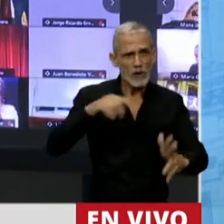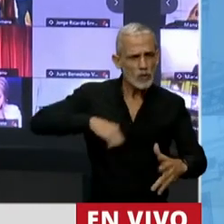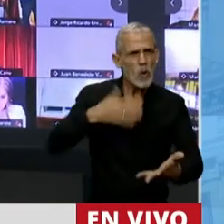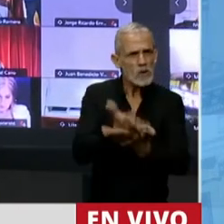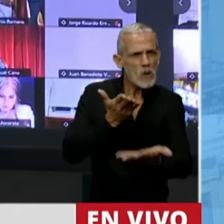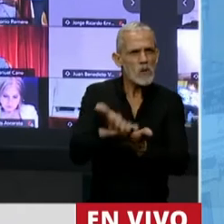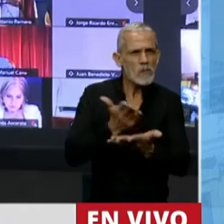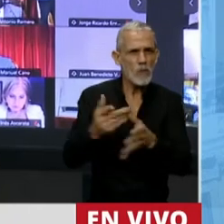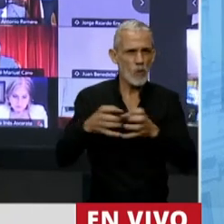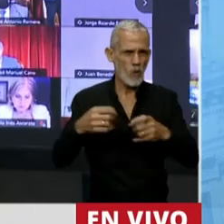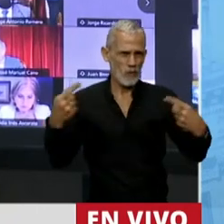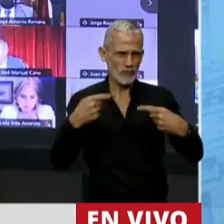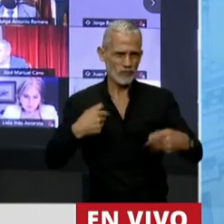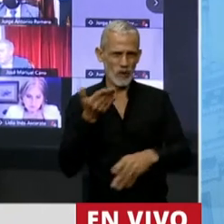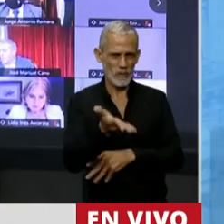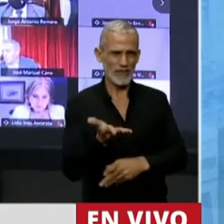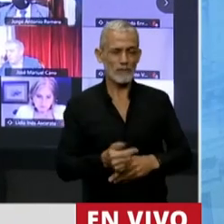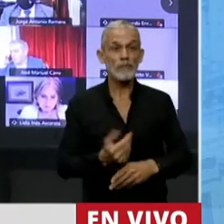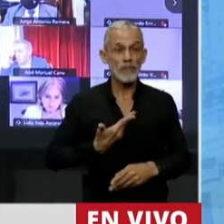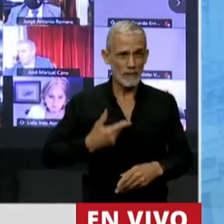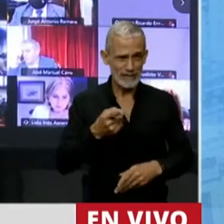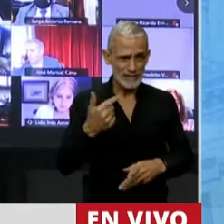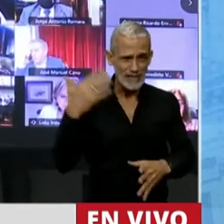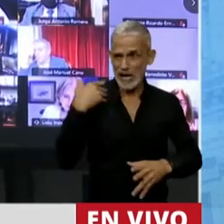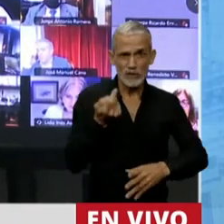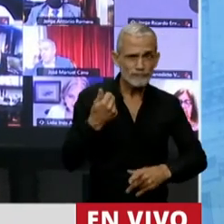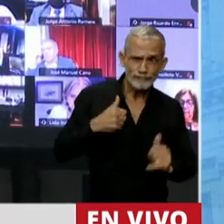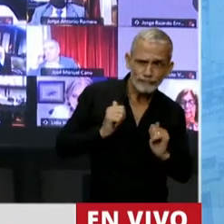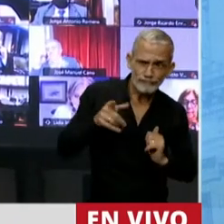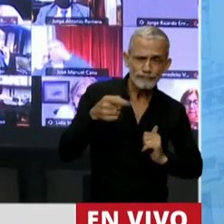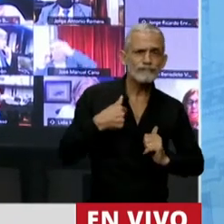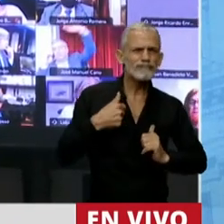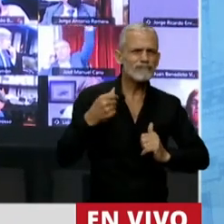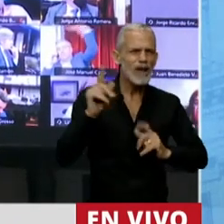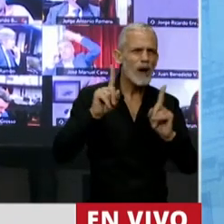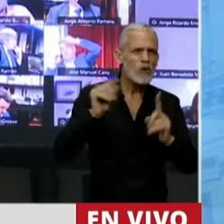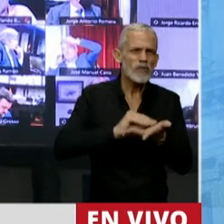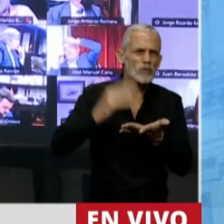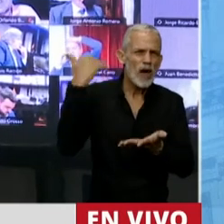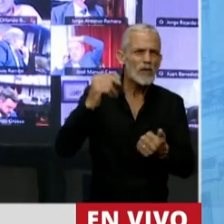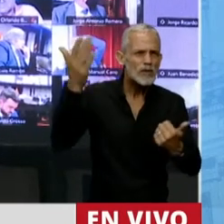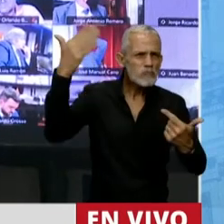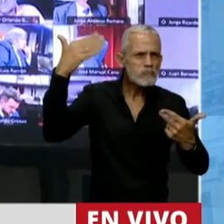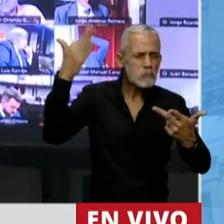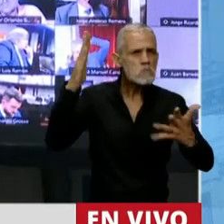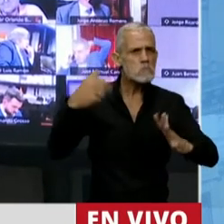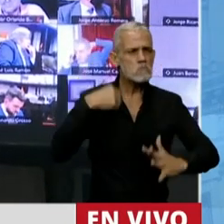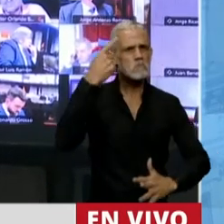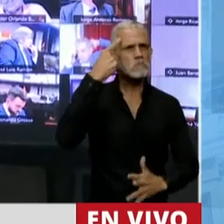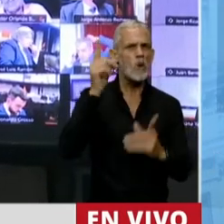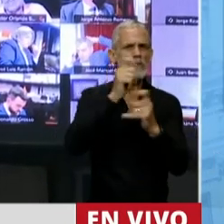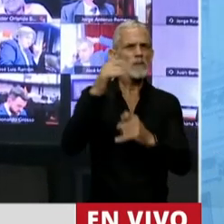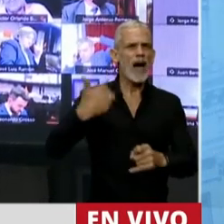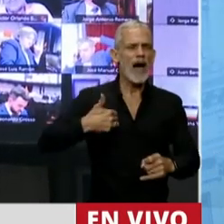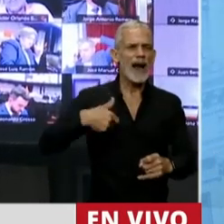reclamando de la oposición. Señor Presidente, yo recién escuchaba alguna de las intervenciones y nos parece que los problemas que